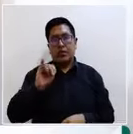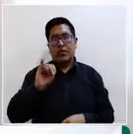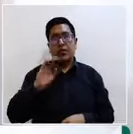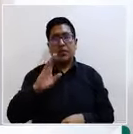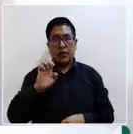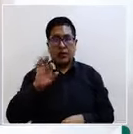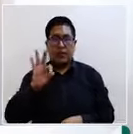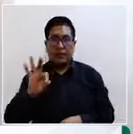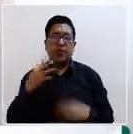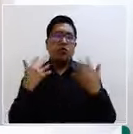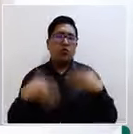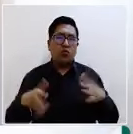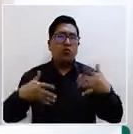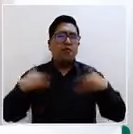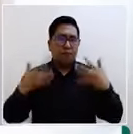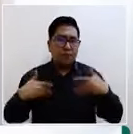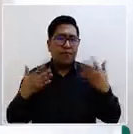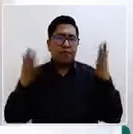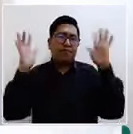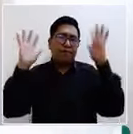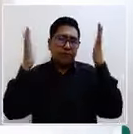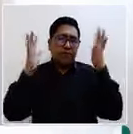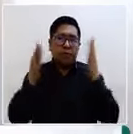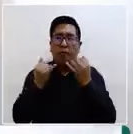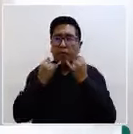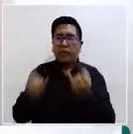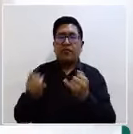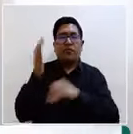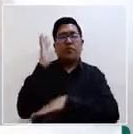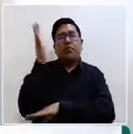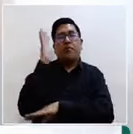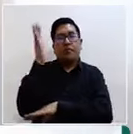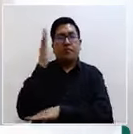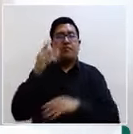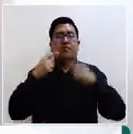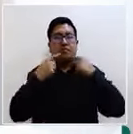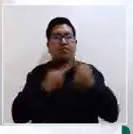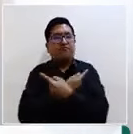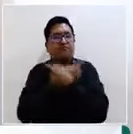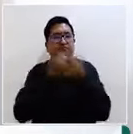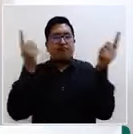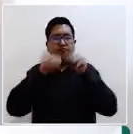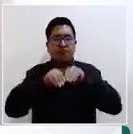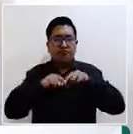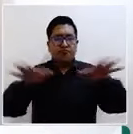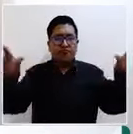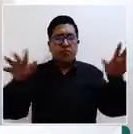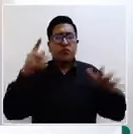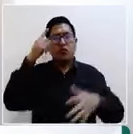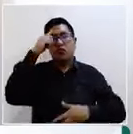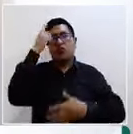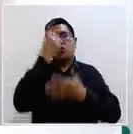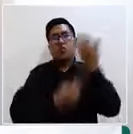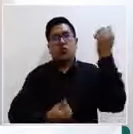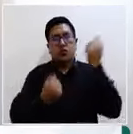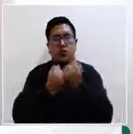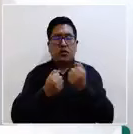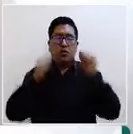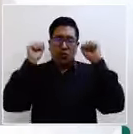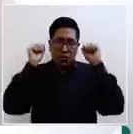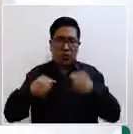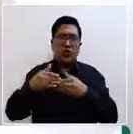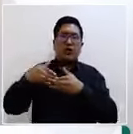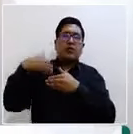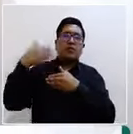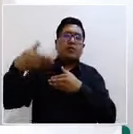informe, este evento para dar difusión al informe. Confiamos en que sea de gran utilidad a todos aquellos que